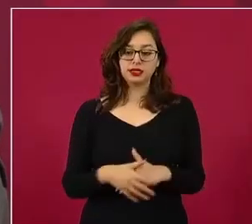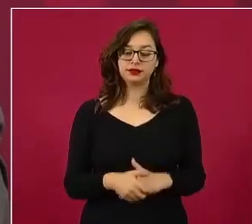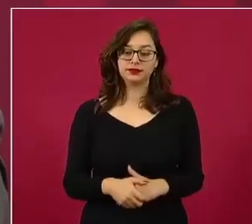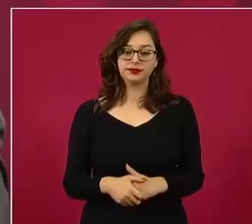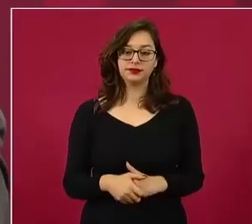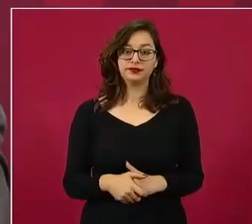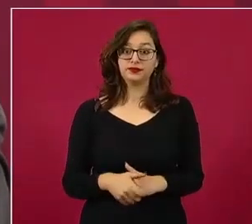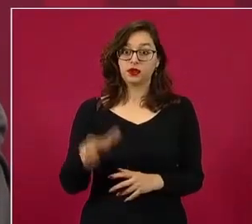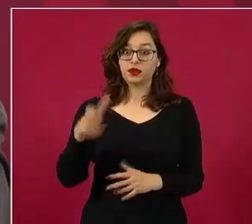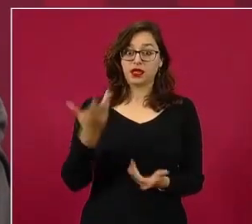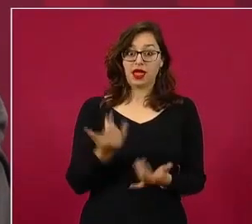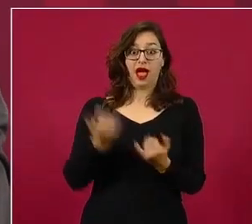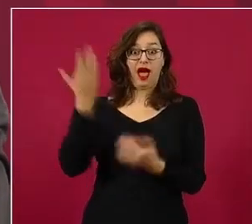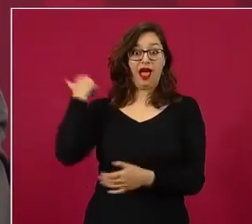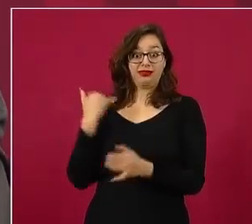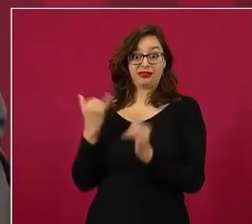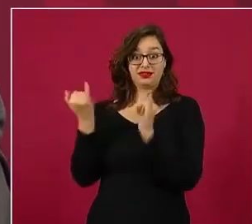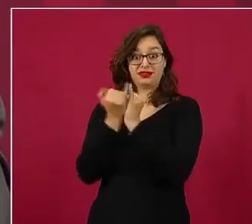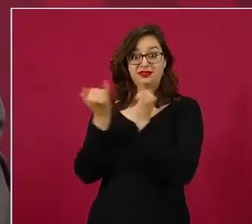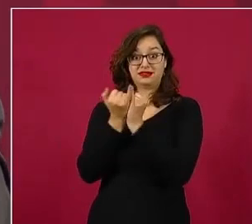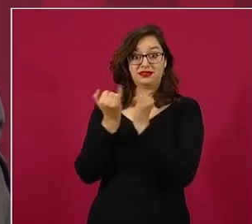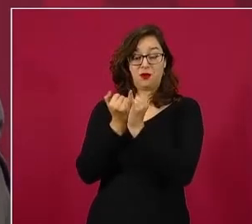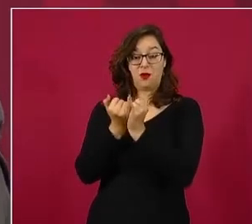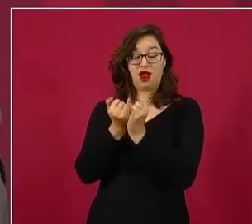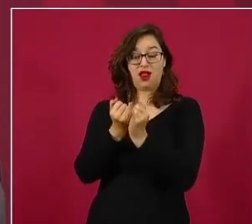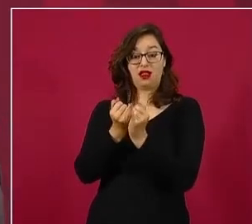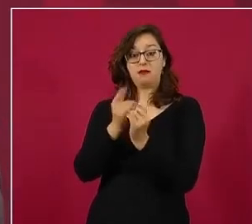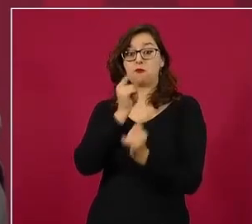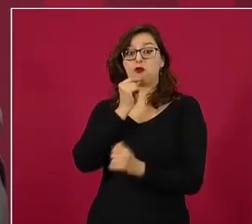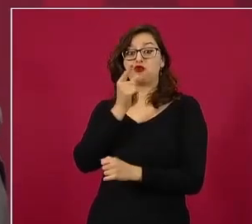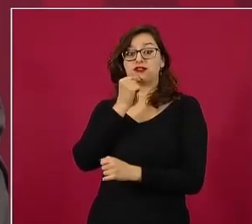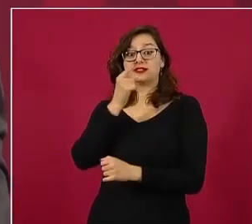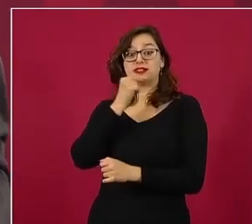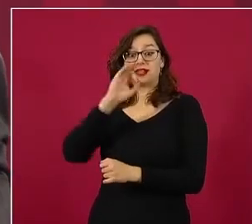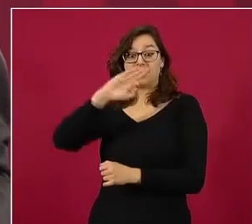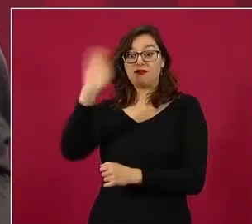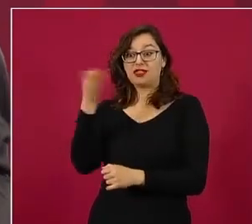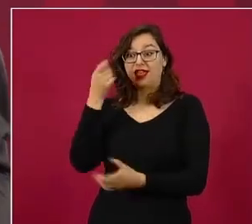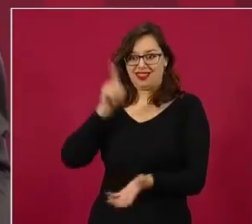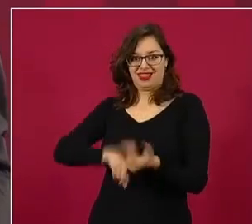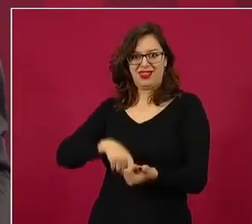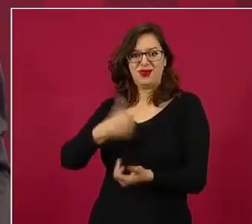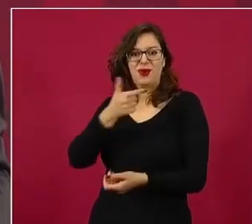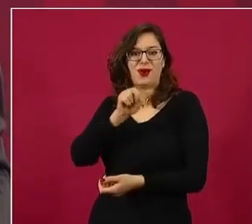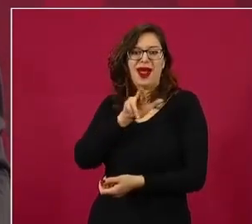lo que sucedió con la Policía Federal. Pues de ahí salió García Luna